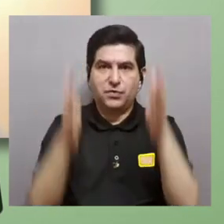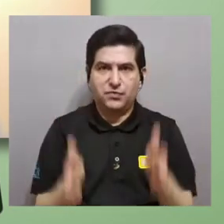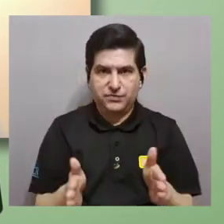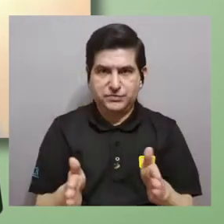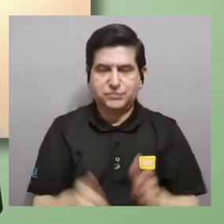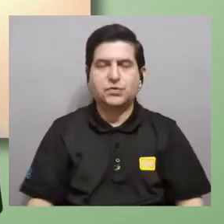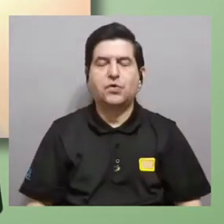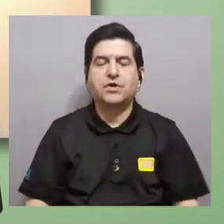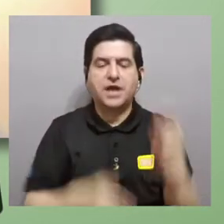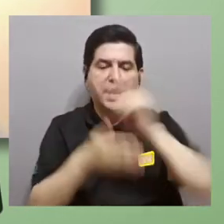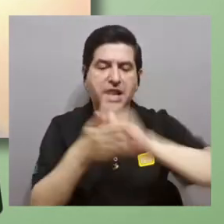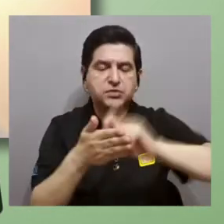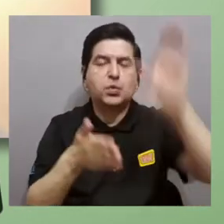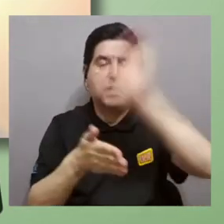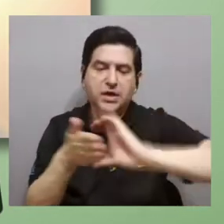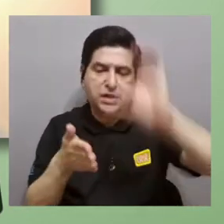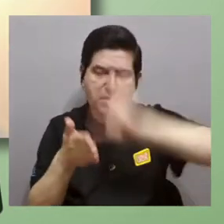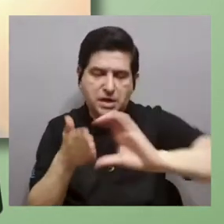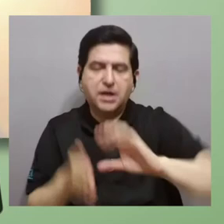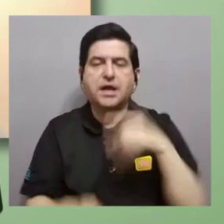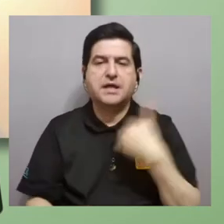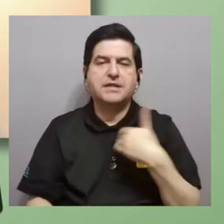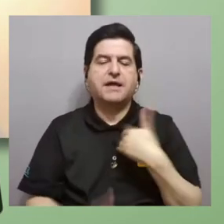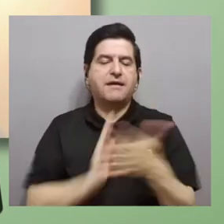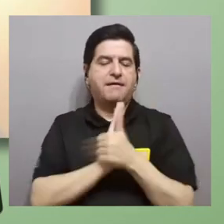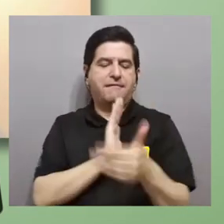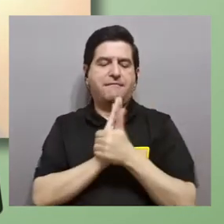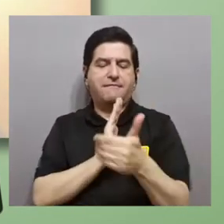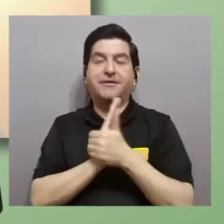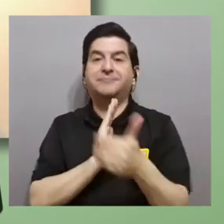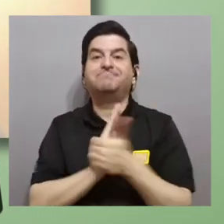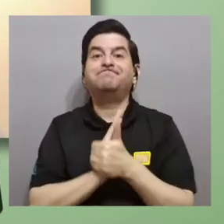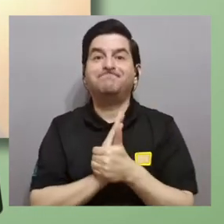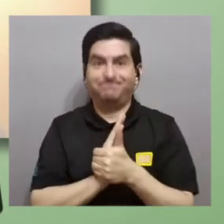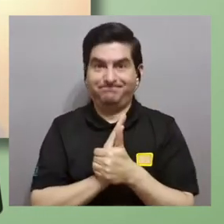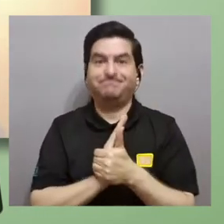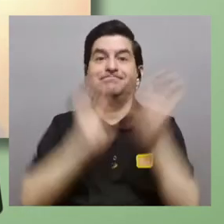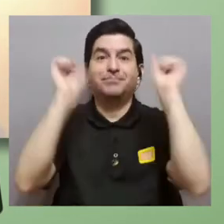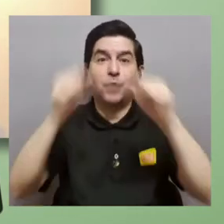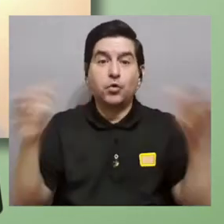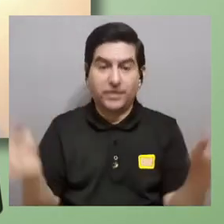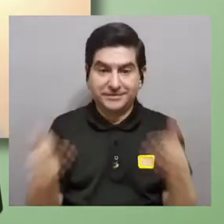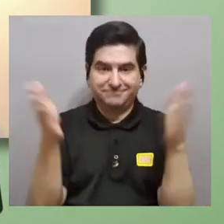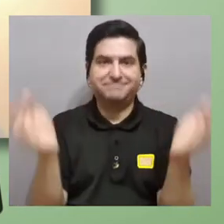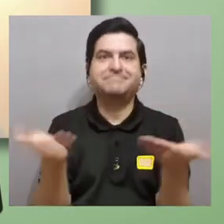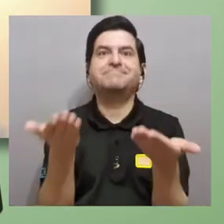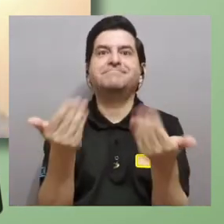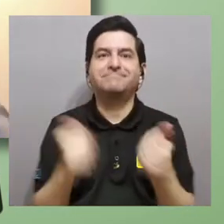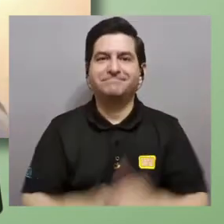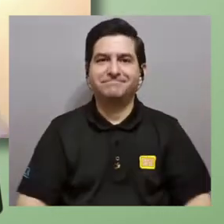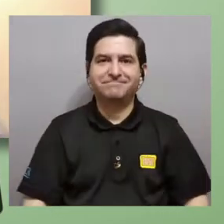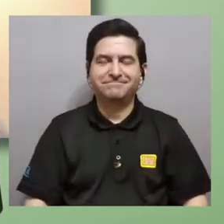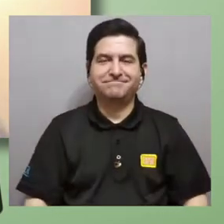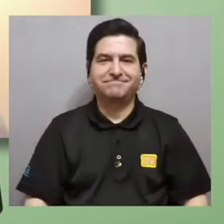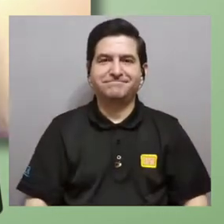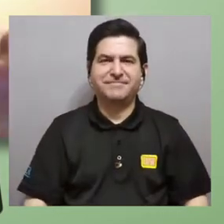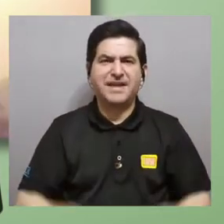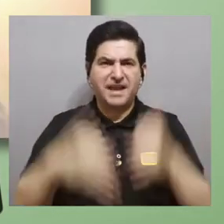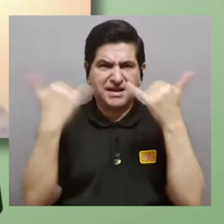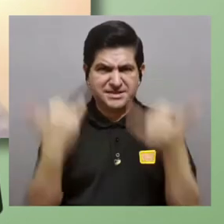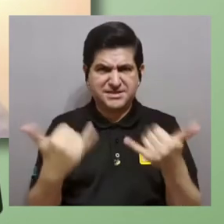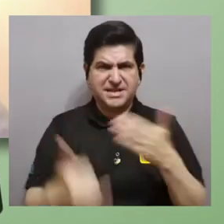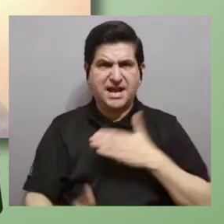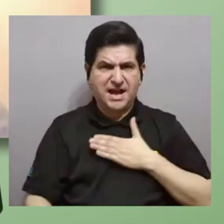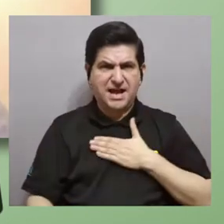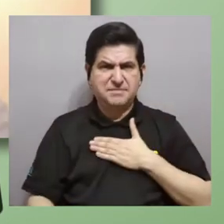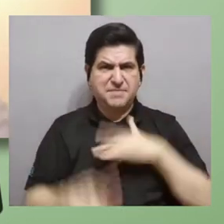de primaria y de secundaria que tengan esas habilidades para motivarlos o sea ya el que me